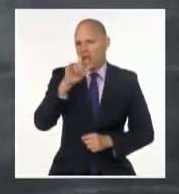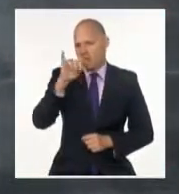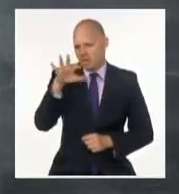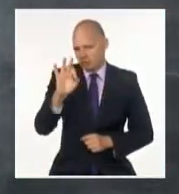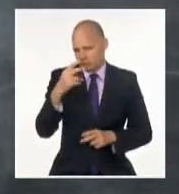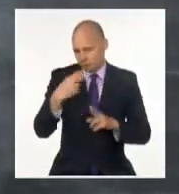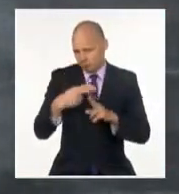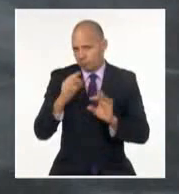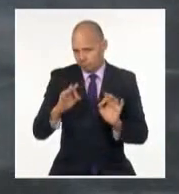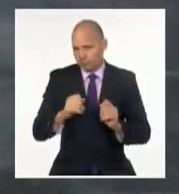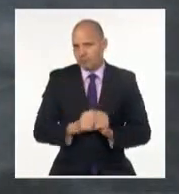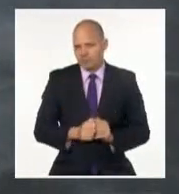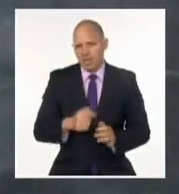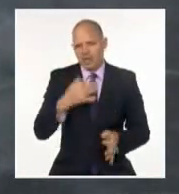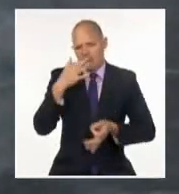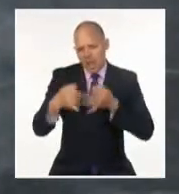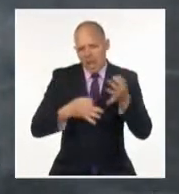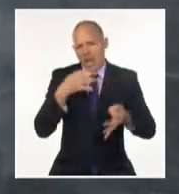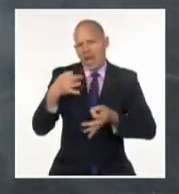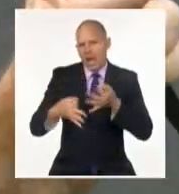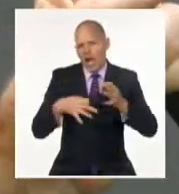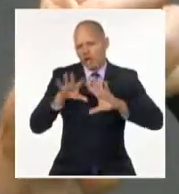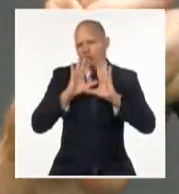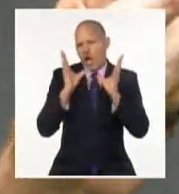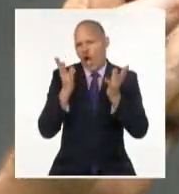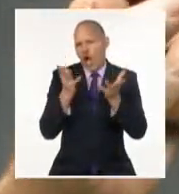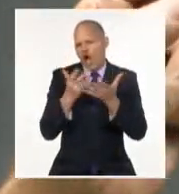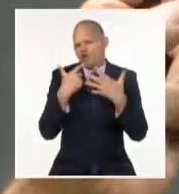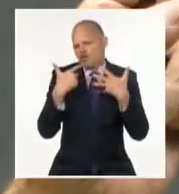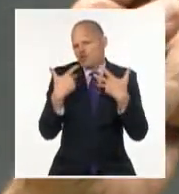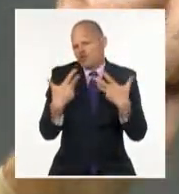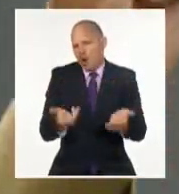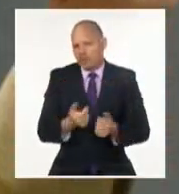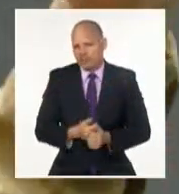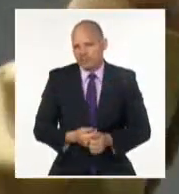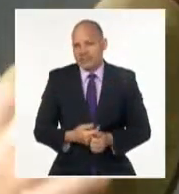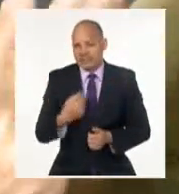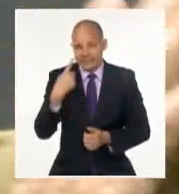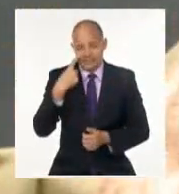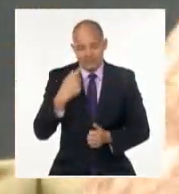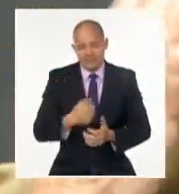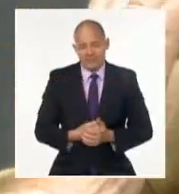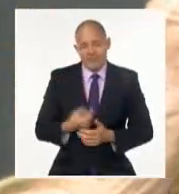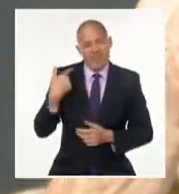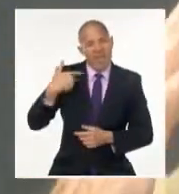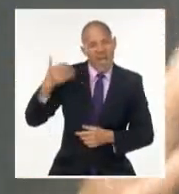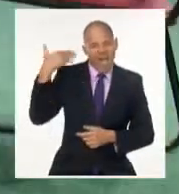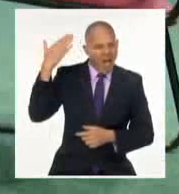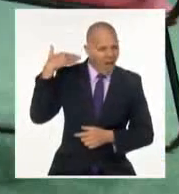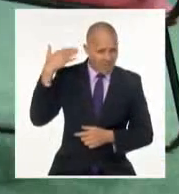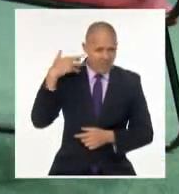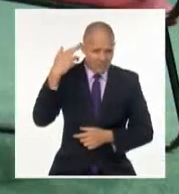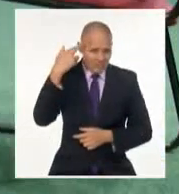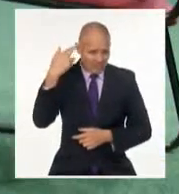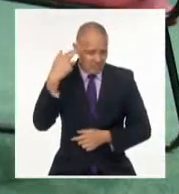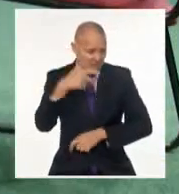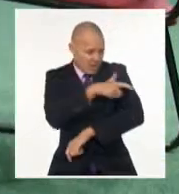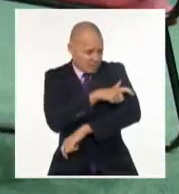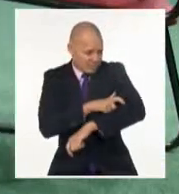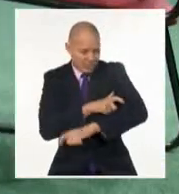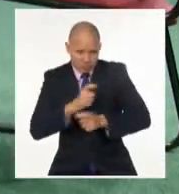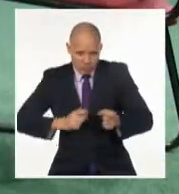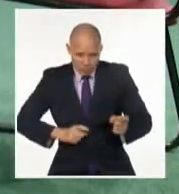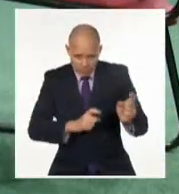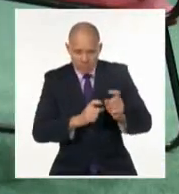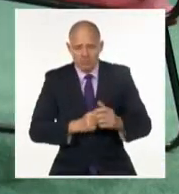detalle alguno, nos cuenta que conoció sobre Fidel pocos días después del asalto al cuartel Moncada, en unas declaraciones a la